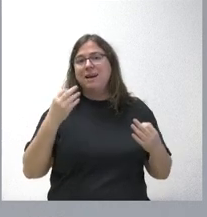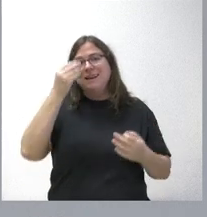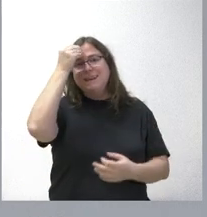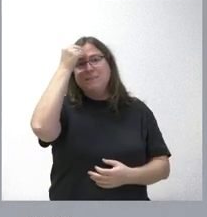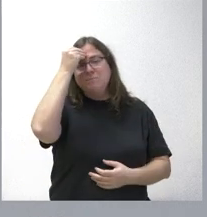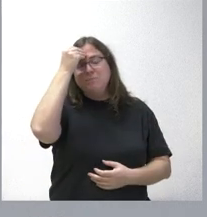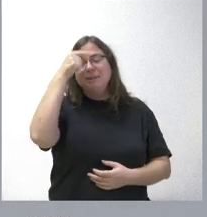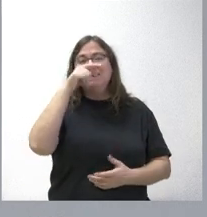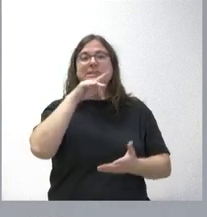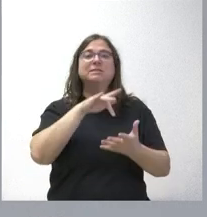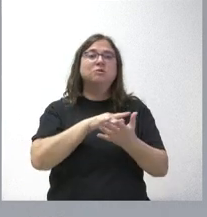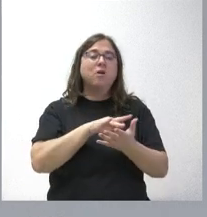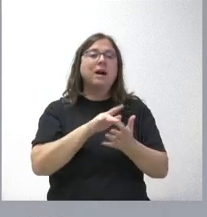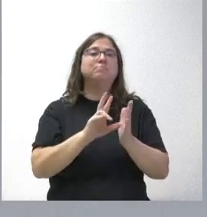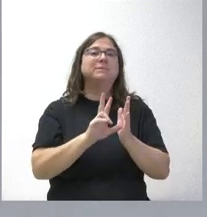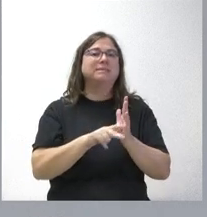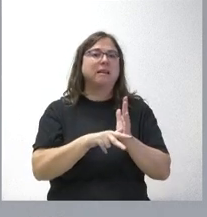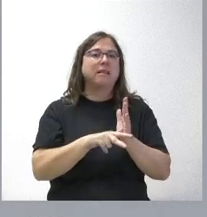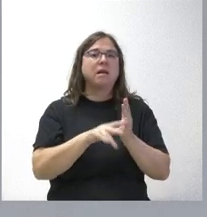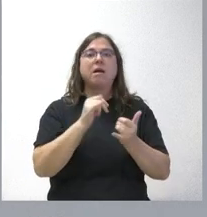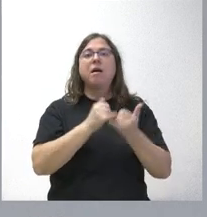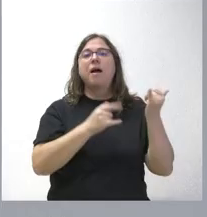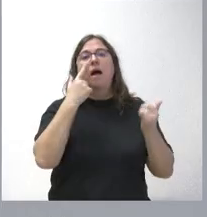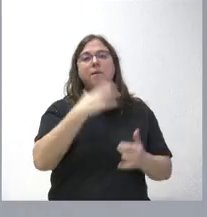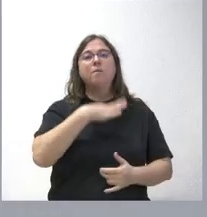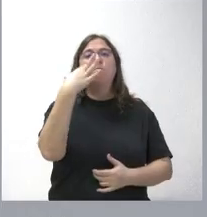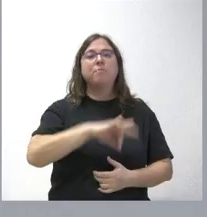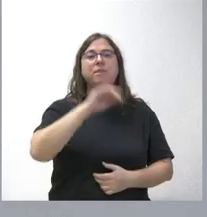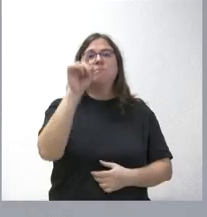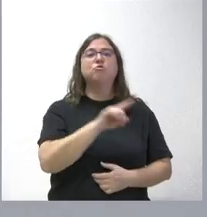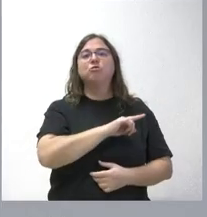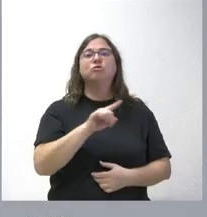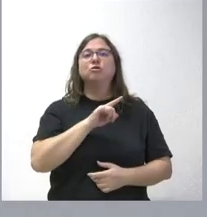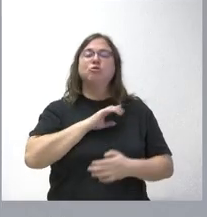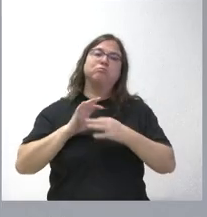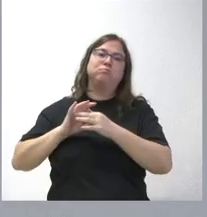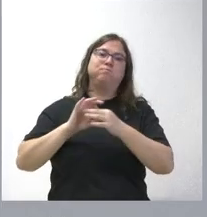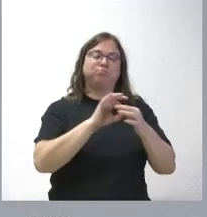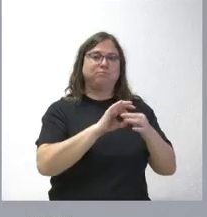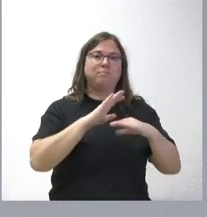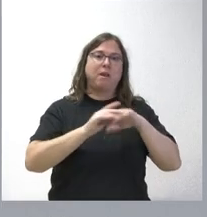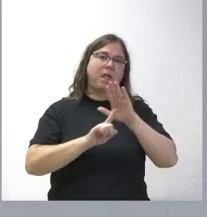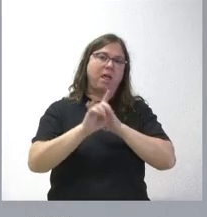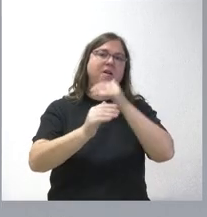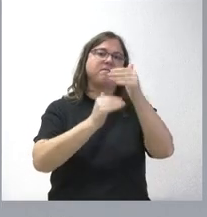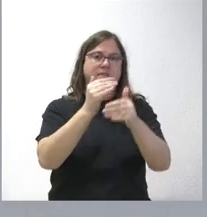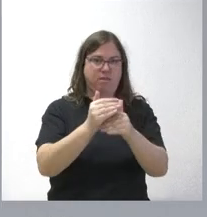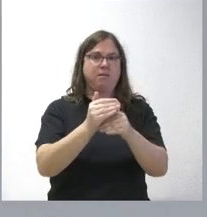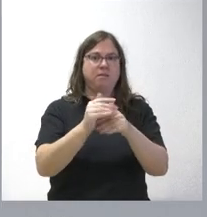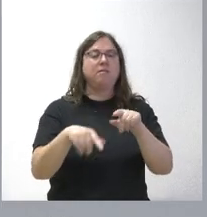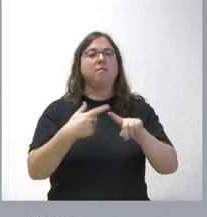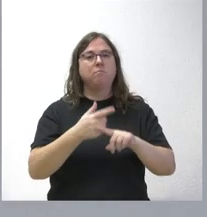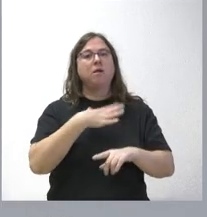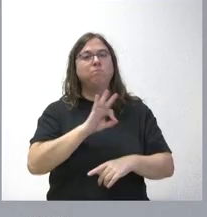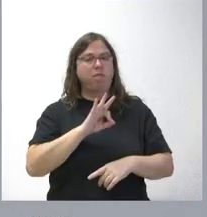que hemos tardado en llegar hasta aquí, vamos a ver si somos capaces de aunar voluntades para avanzar y poderlo